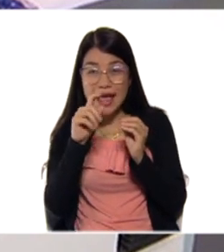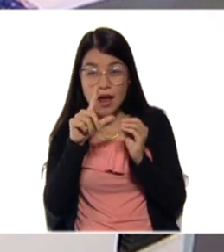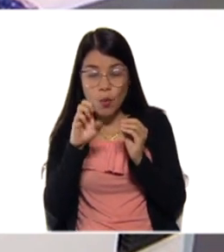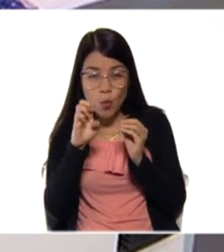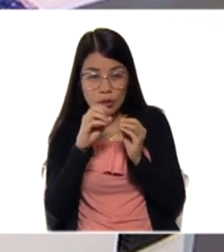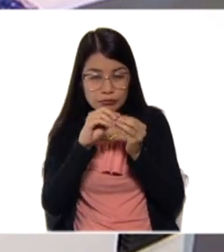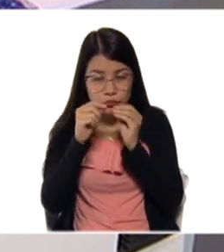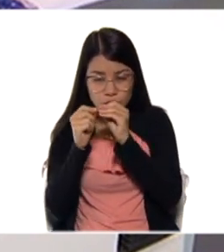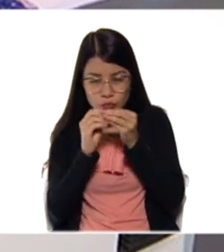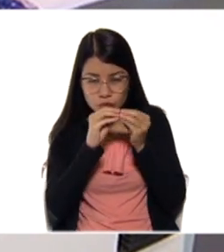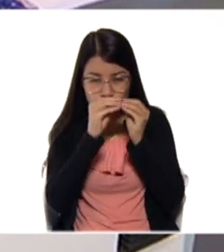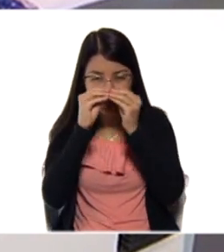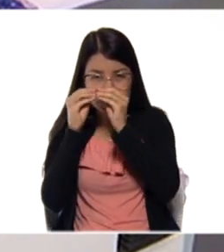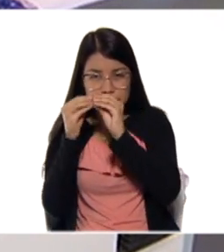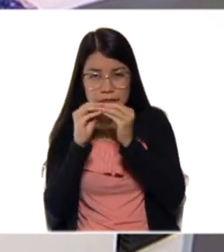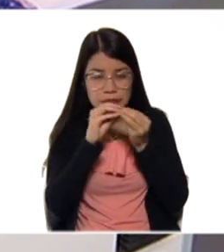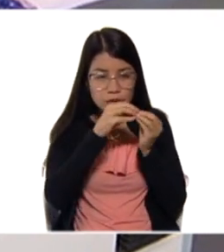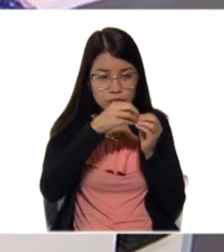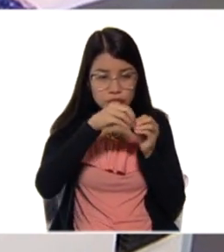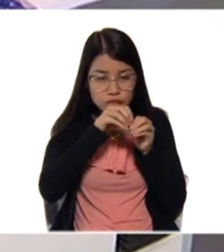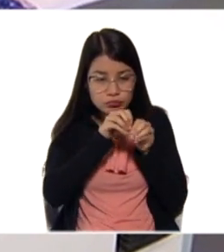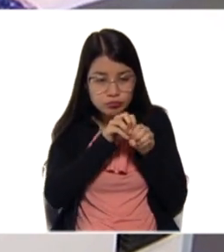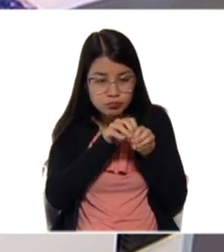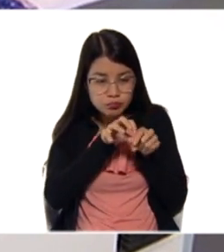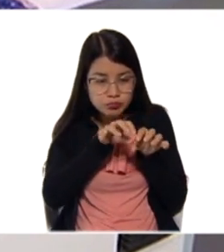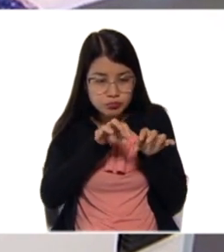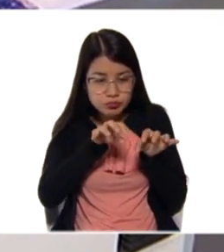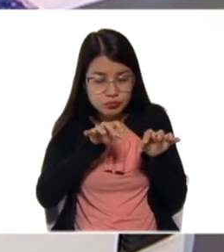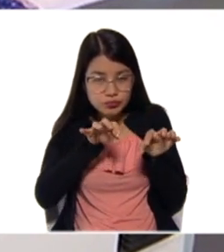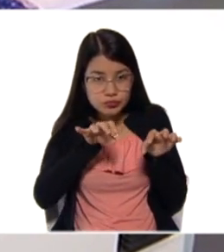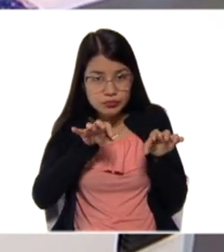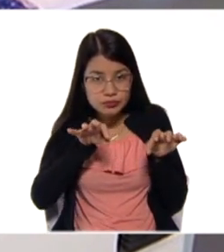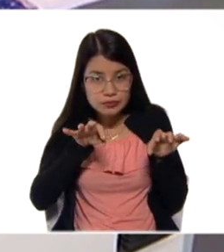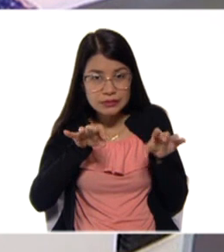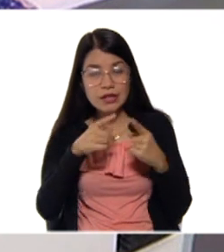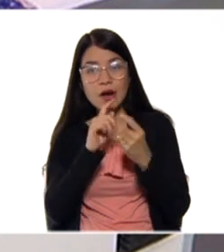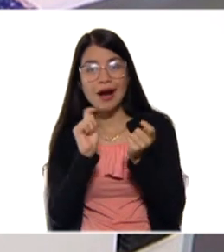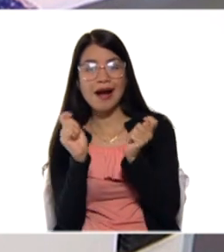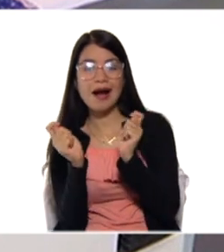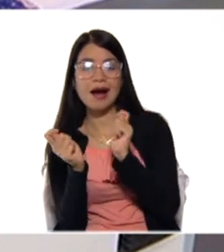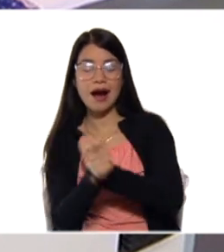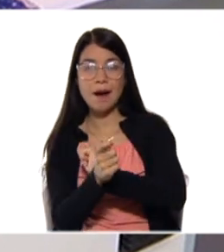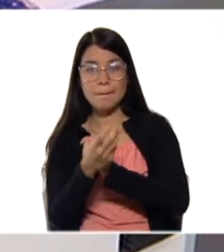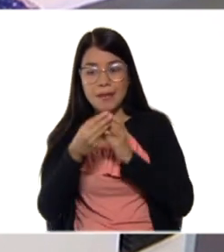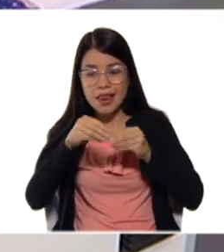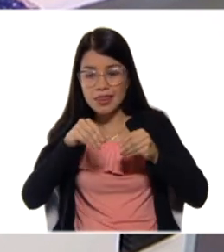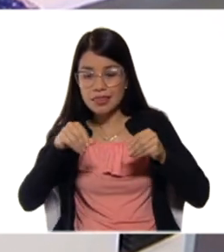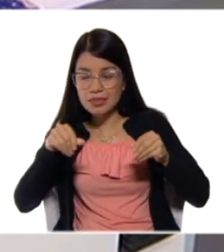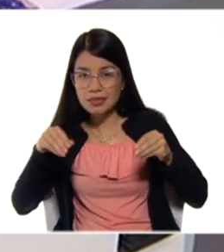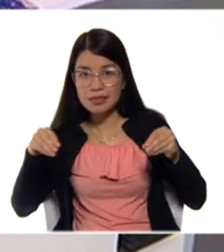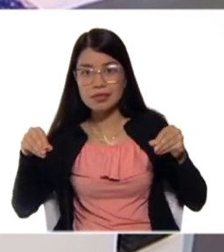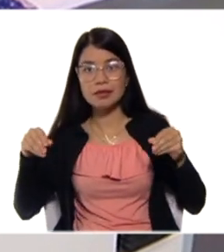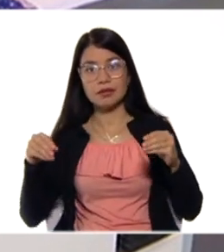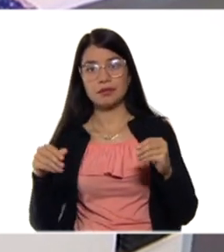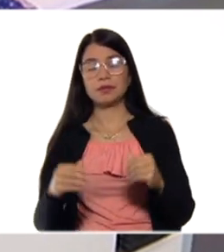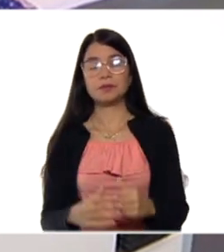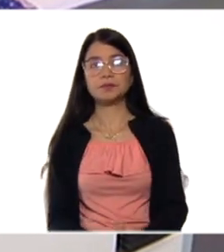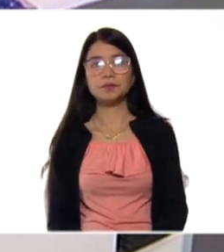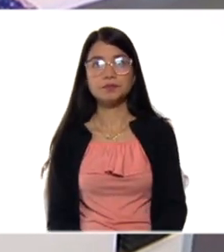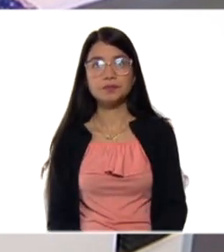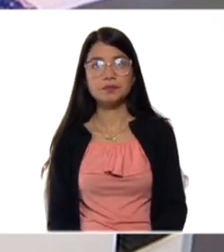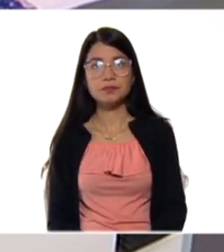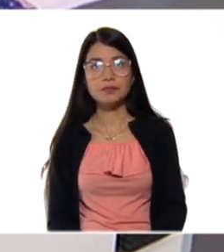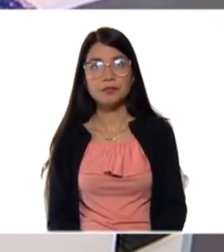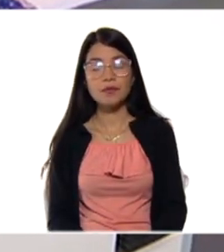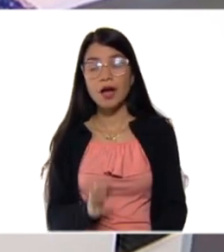pasando a estado líquido. ¿Bien? También en el estado líquido absorben, por